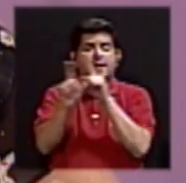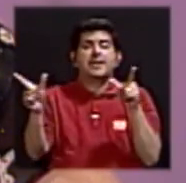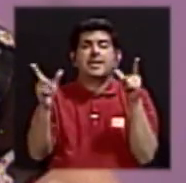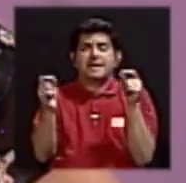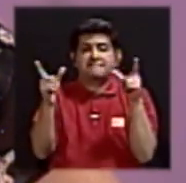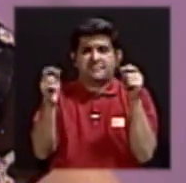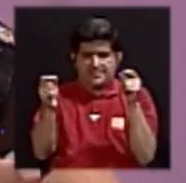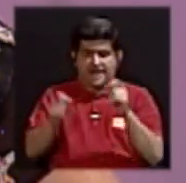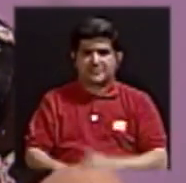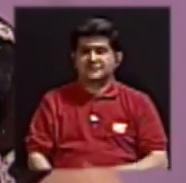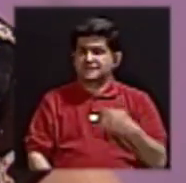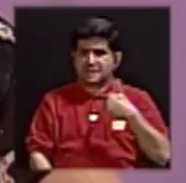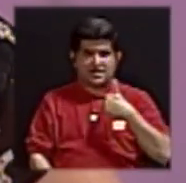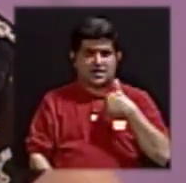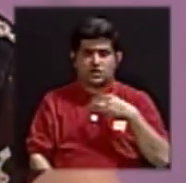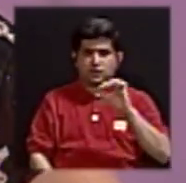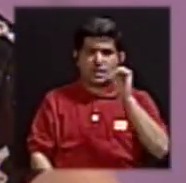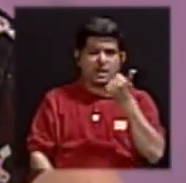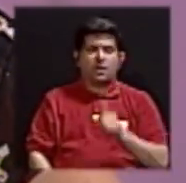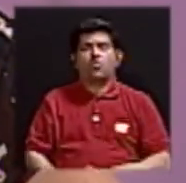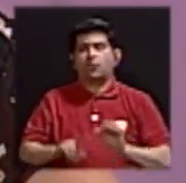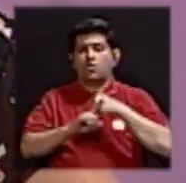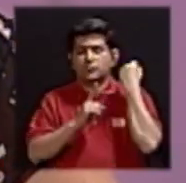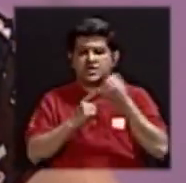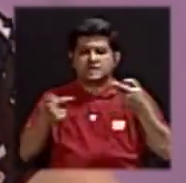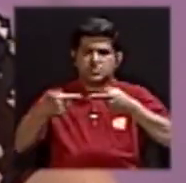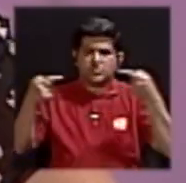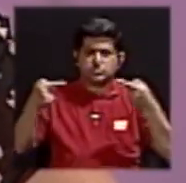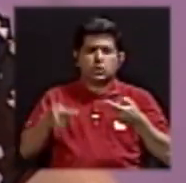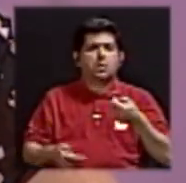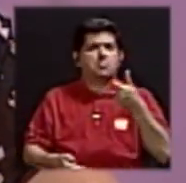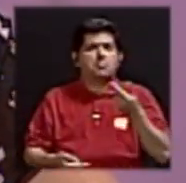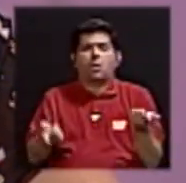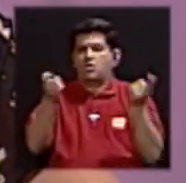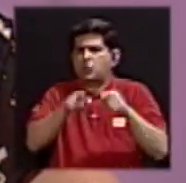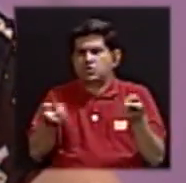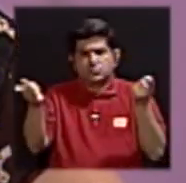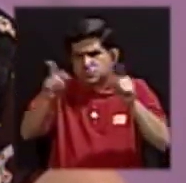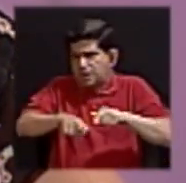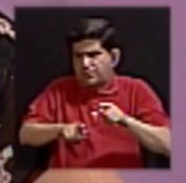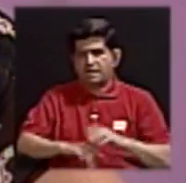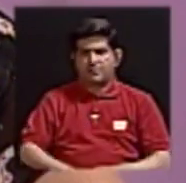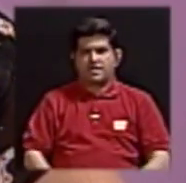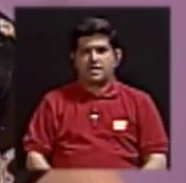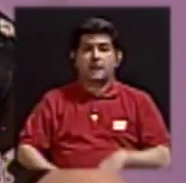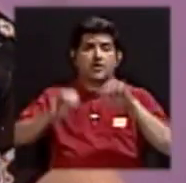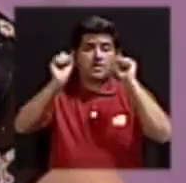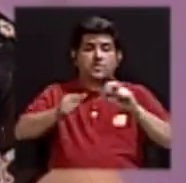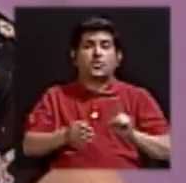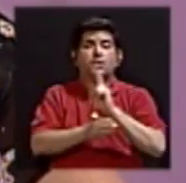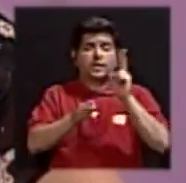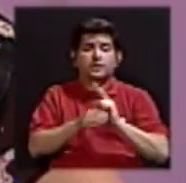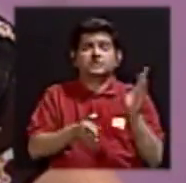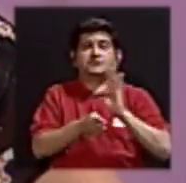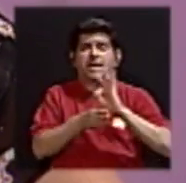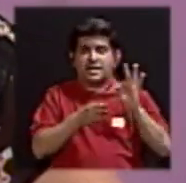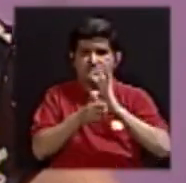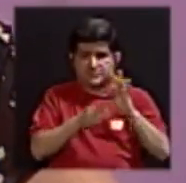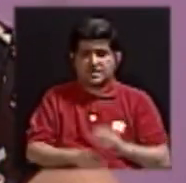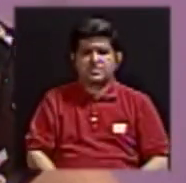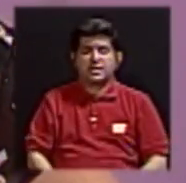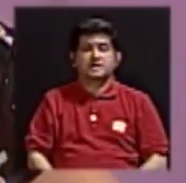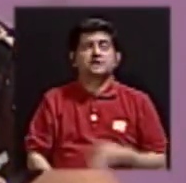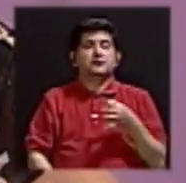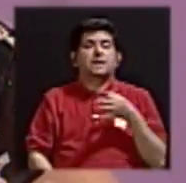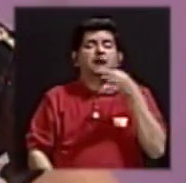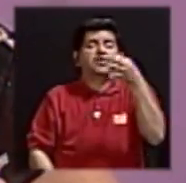cáncer y que no tiene otras contraindicaciones, que en realidad son poco frecuentes, podemos usar estos tratamientos a más